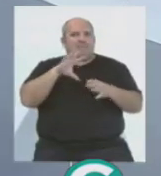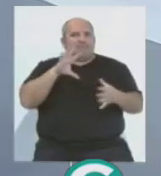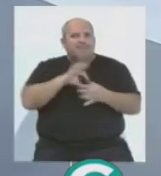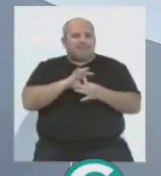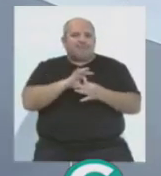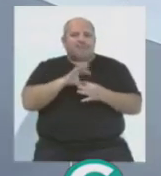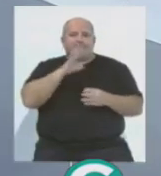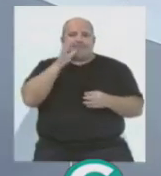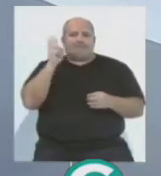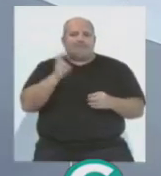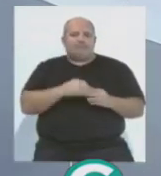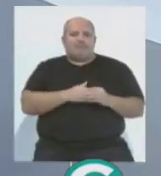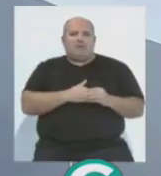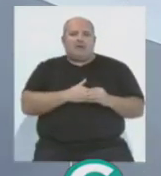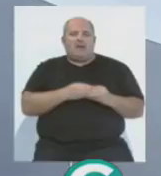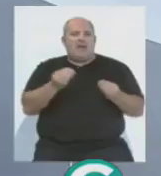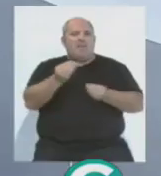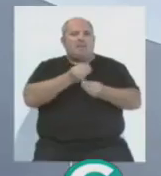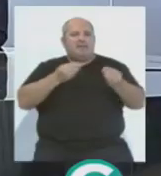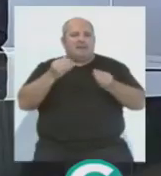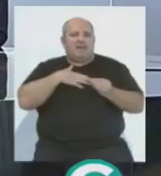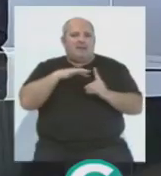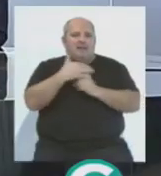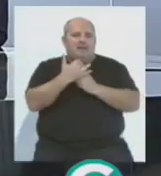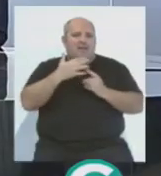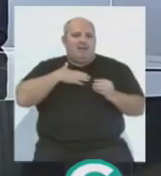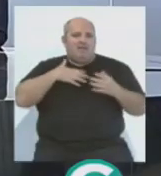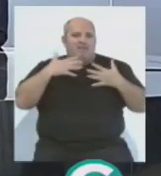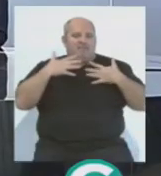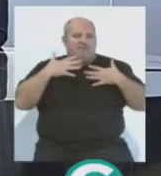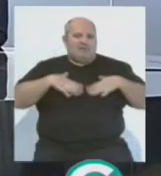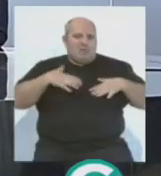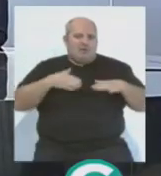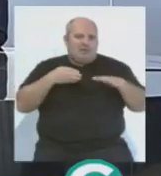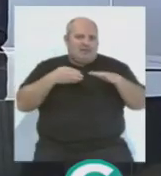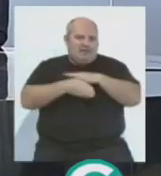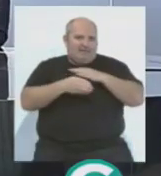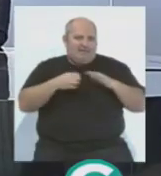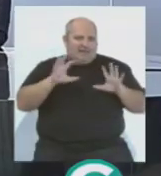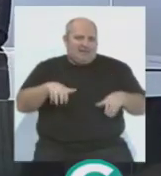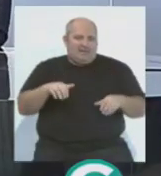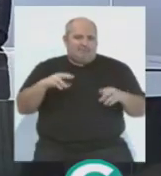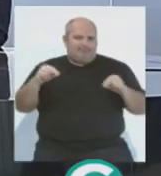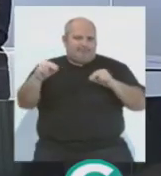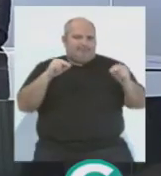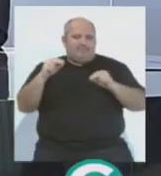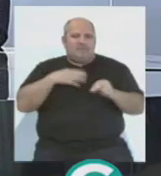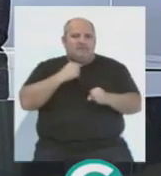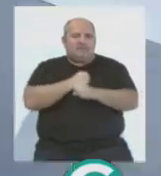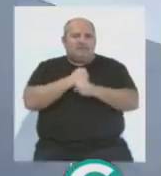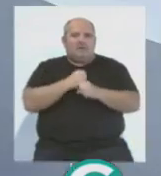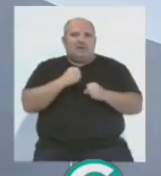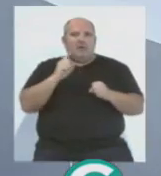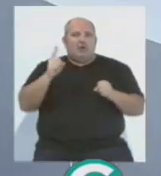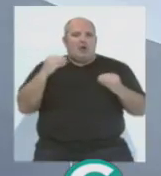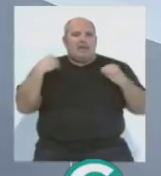del ambiente que se vive en el vestuario del Cádiz que en vez de estar trabajando solo